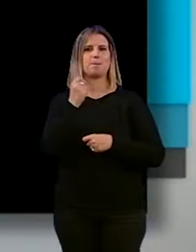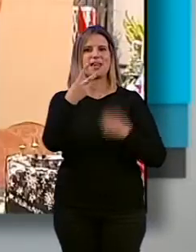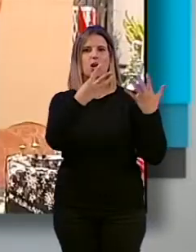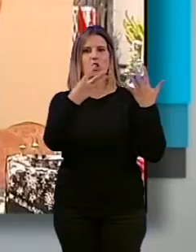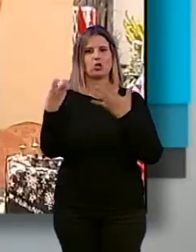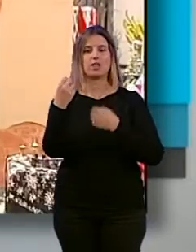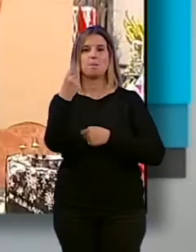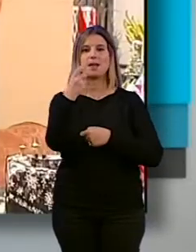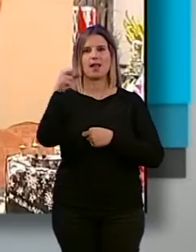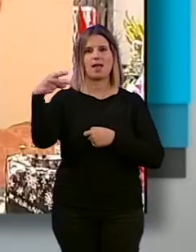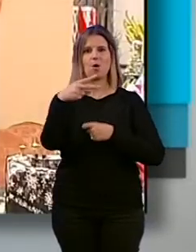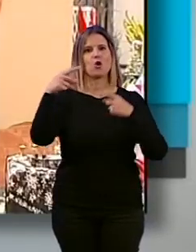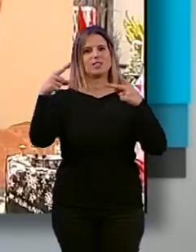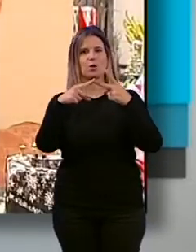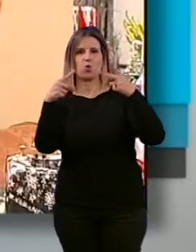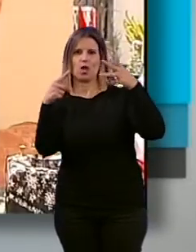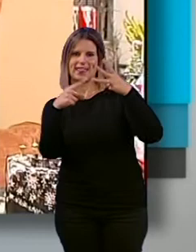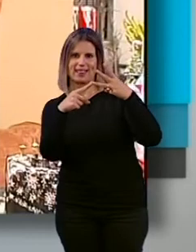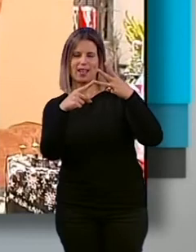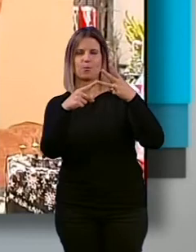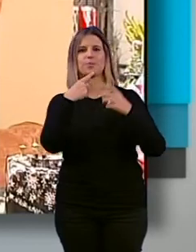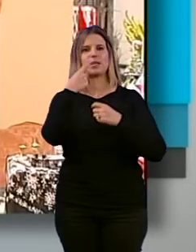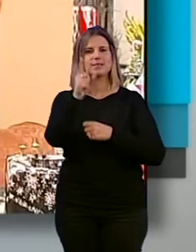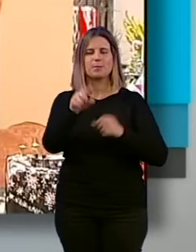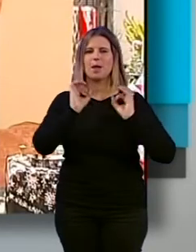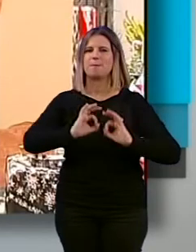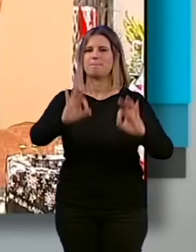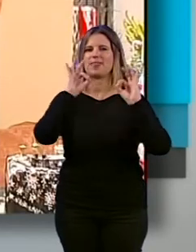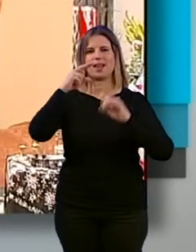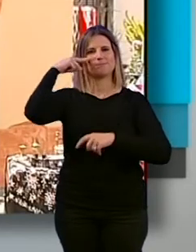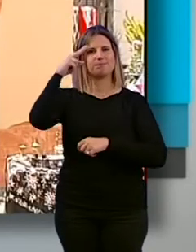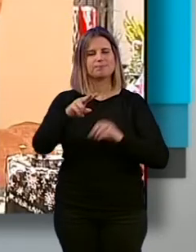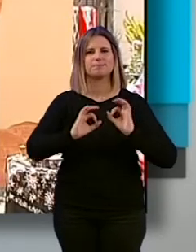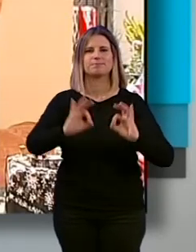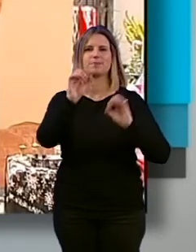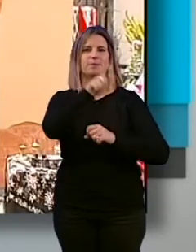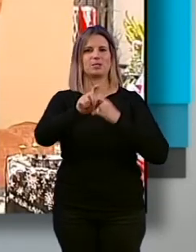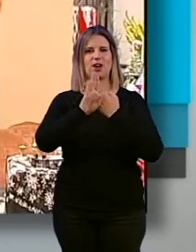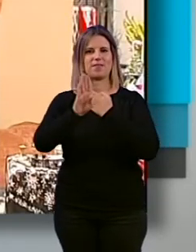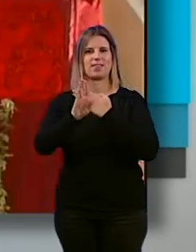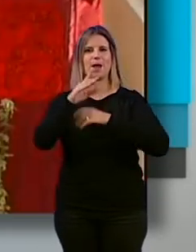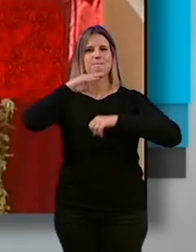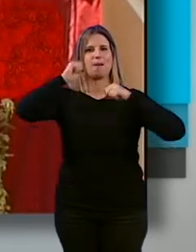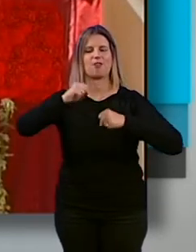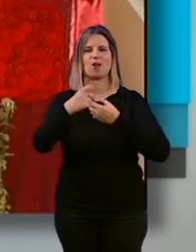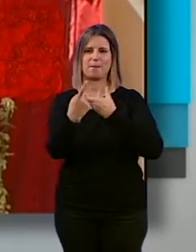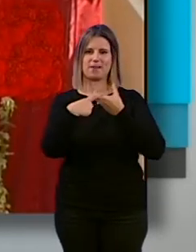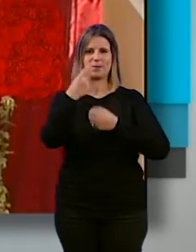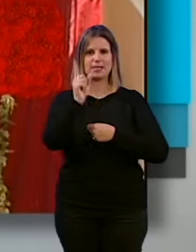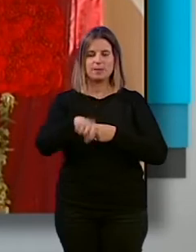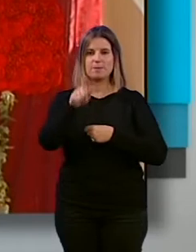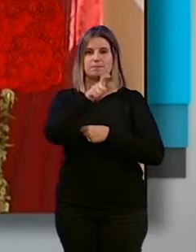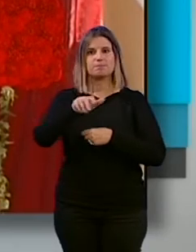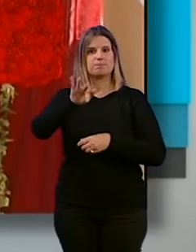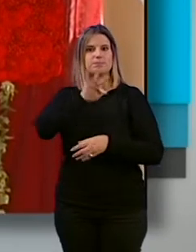y 1.000 euros para el segundo y tercer puesto, así como menciones especiales a la participación vecinal y a las personas mayores. Por su parte, los